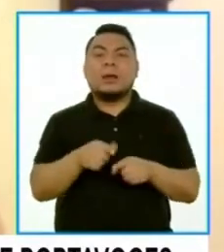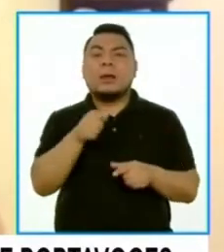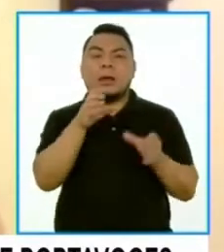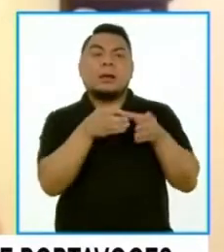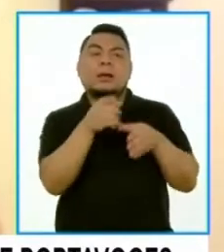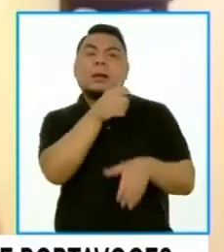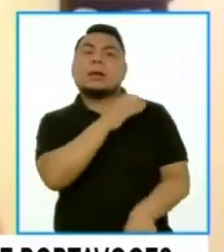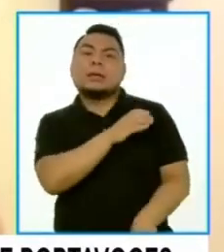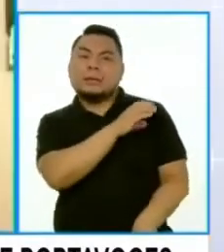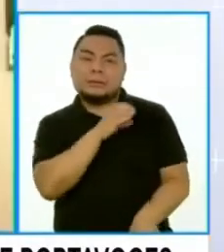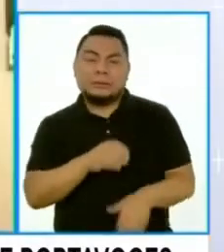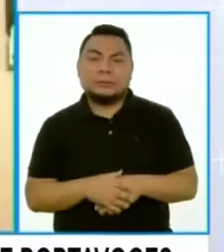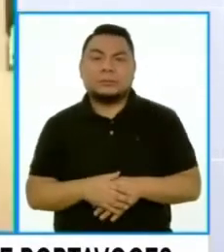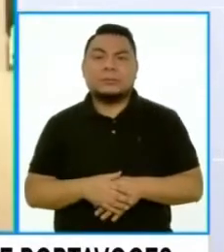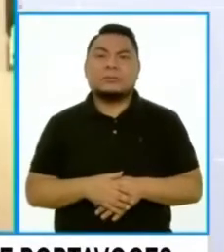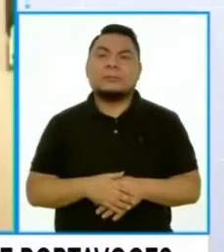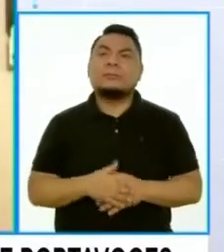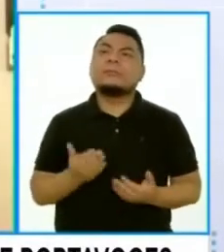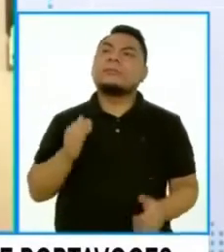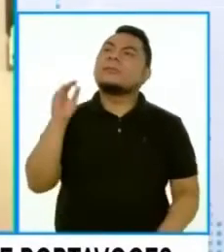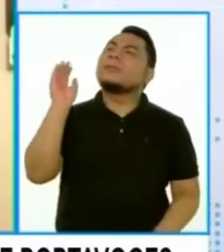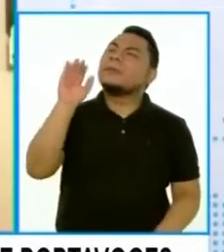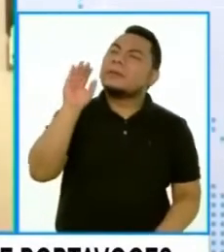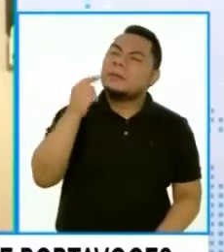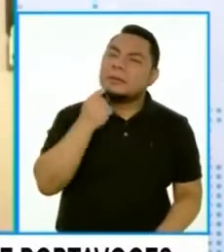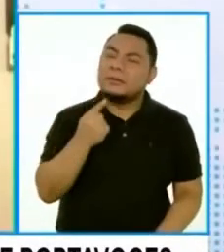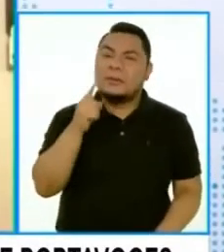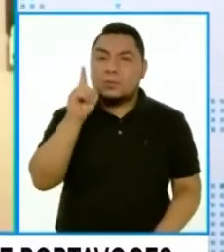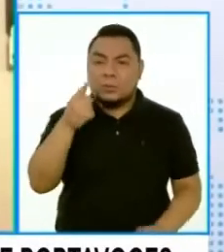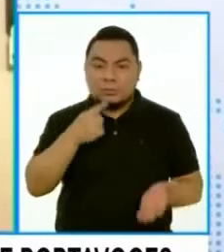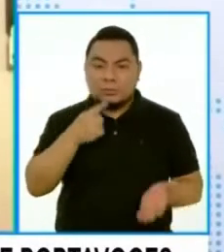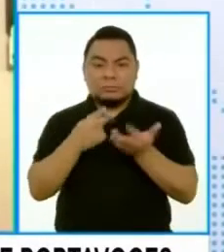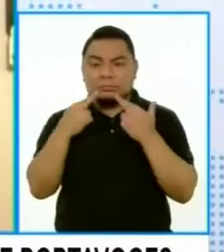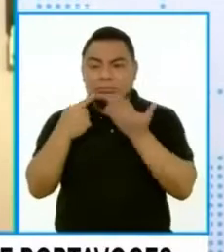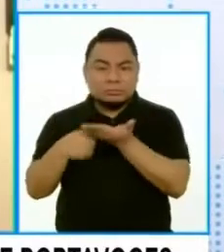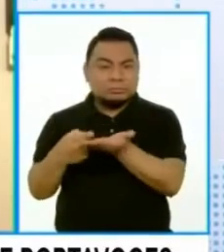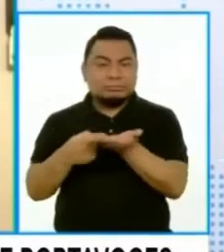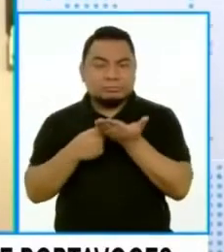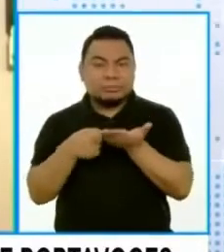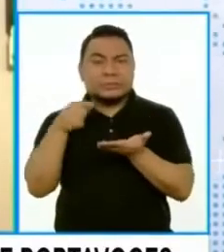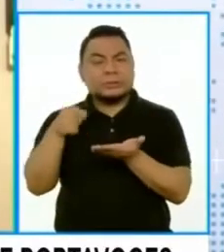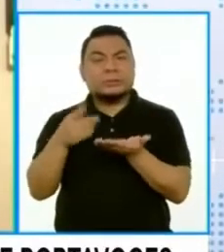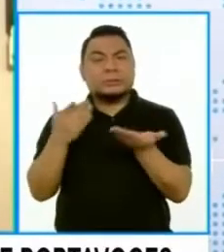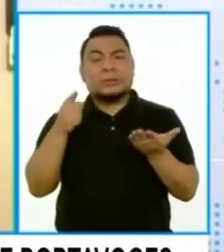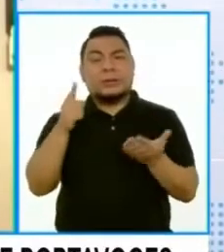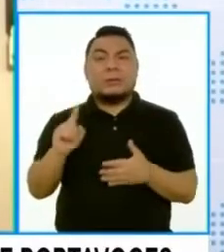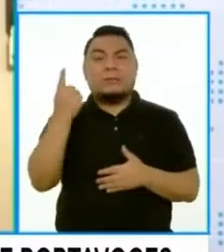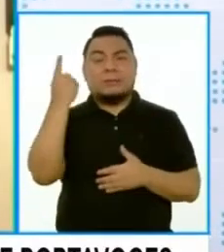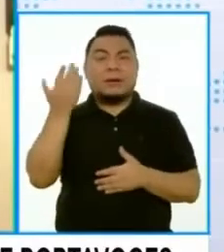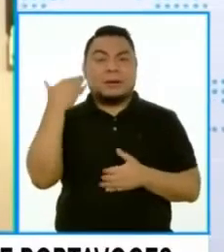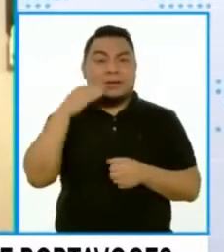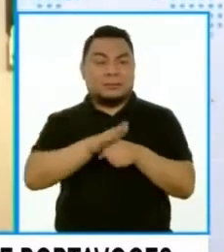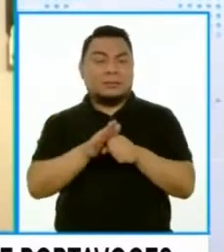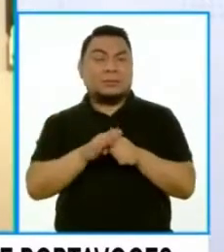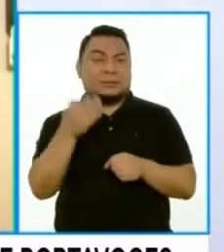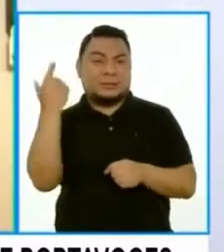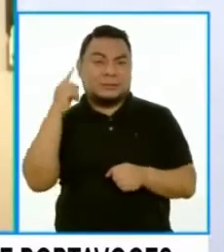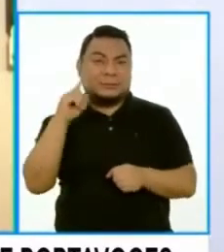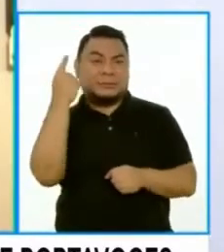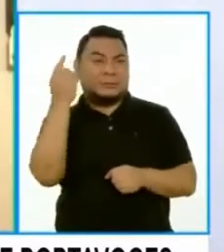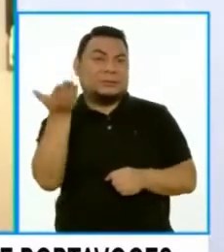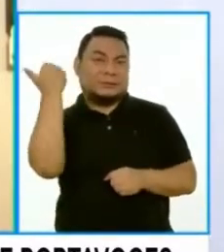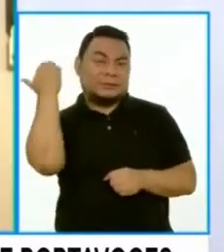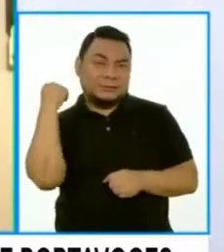privados Pero a ver si somos un poco más específicos uno de los debates que se generó justamente en la primera ola es que las clínicas